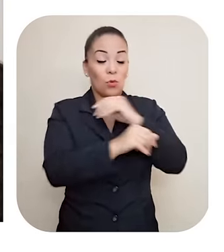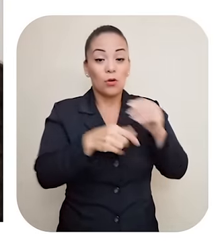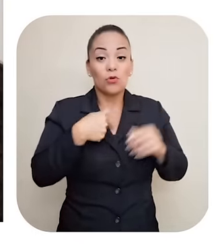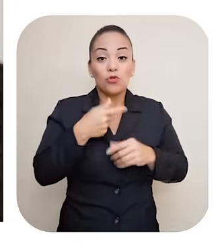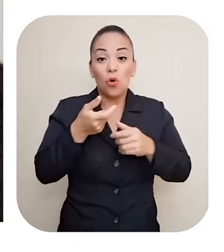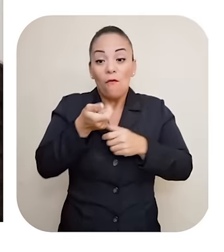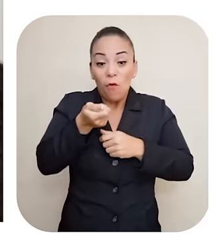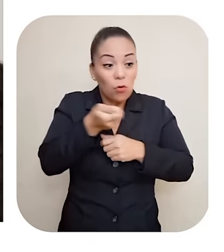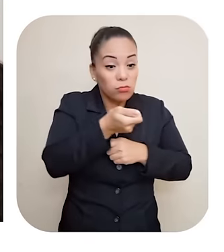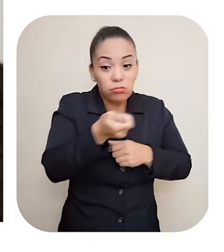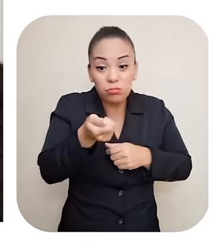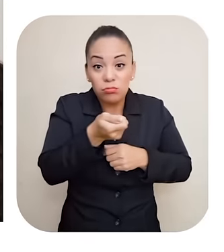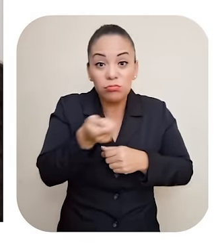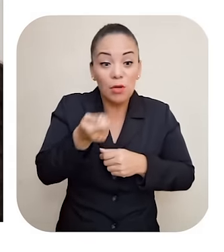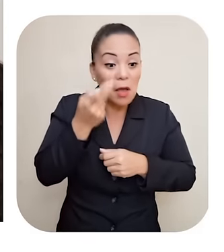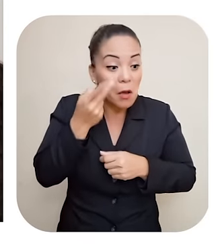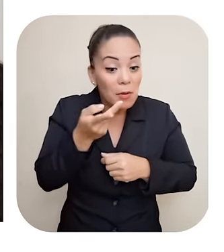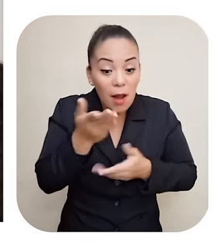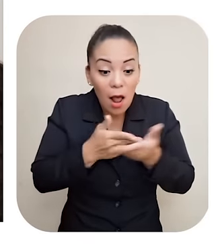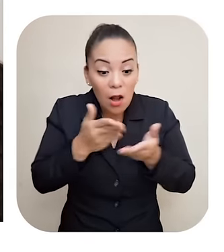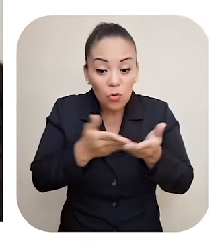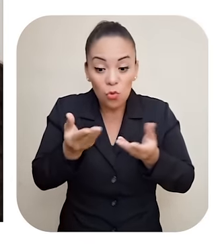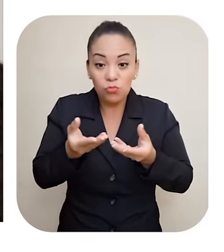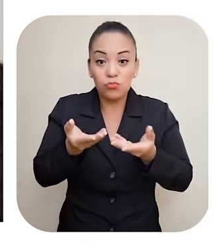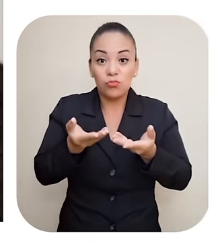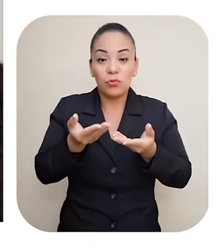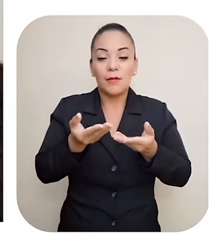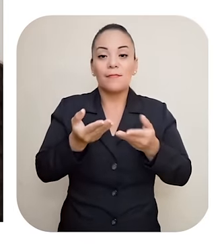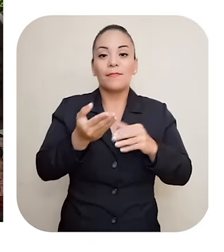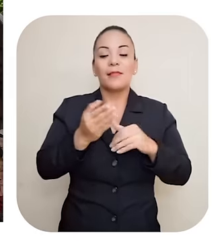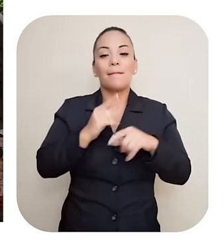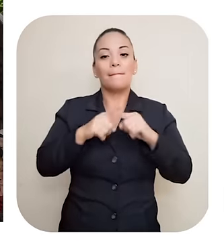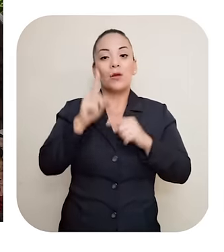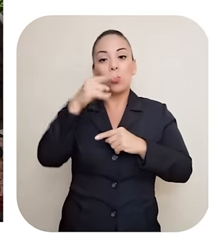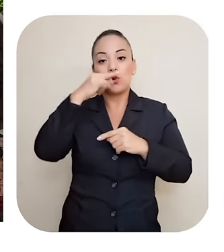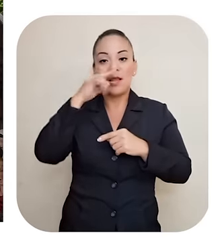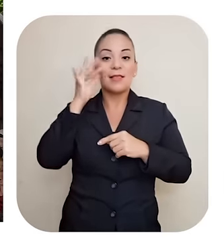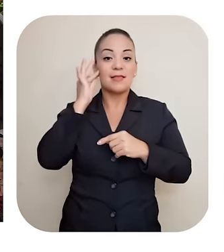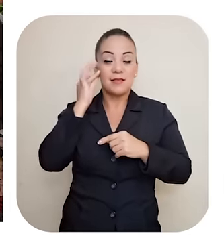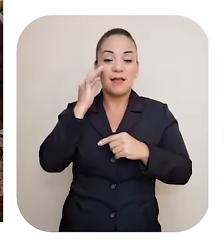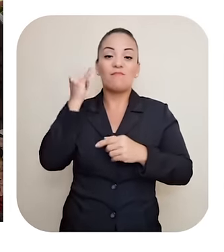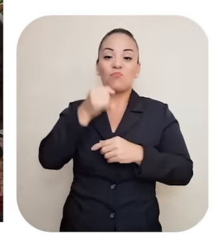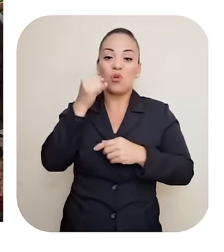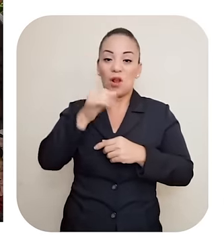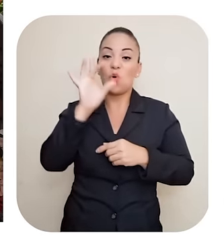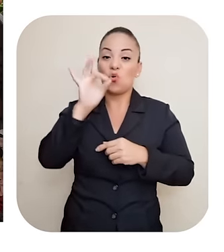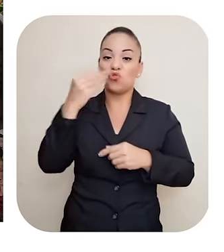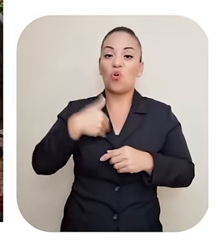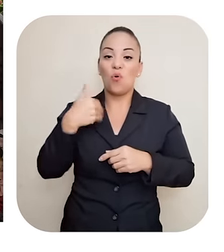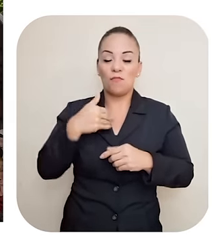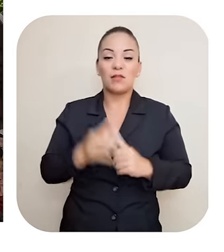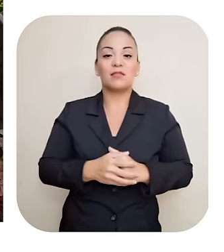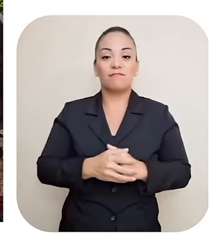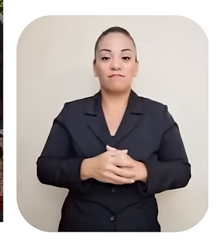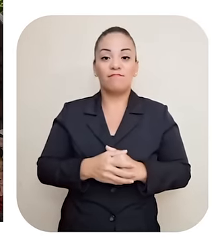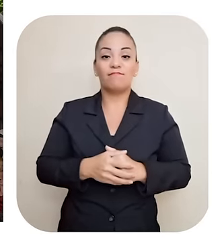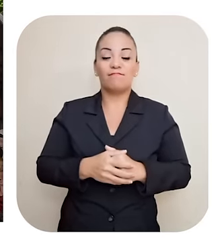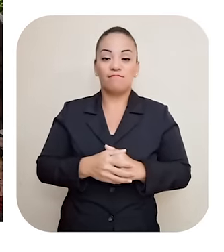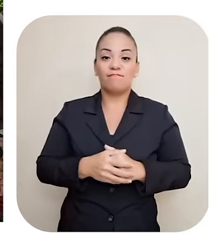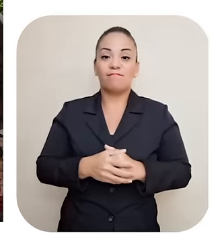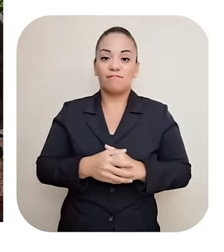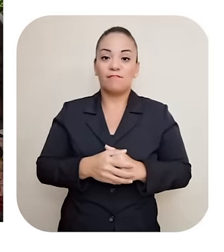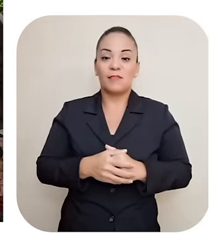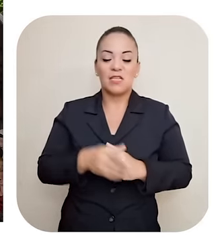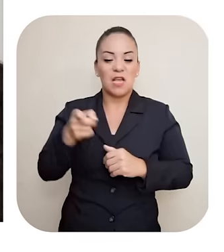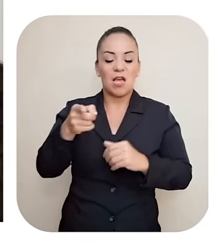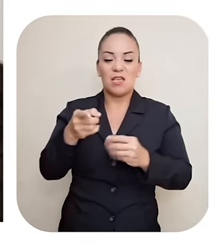ay A ver si me han dejado algo Y hoy era una niña Que la habían violado entre 8 Y la habían dejado enterrada No me digas La dejado enterrada